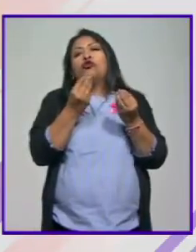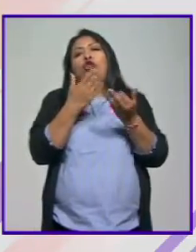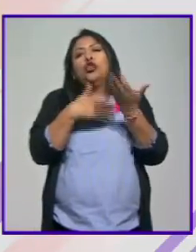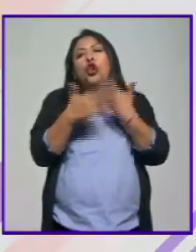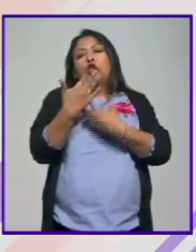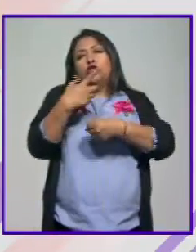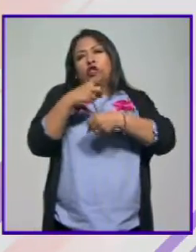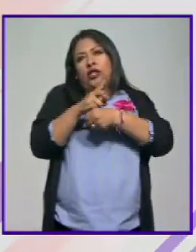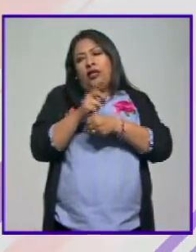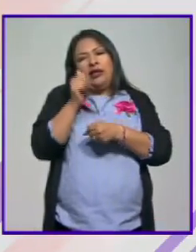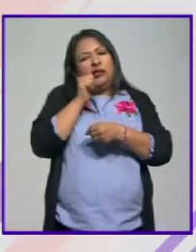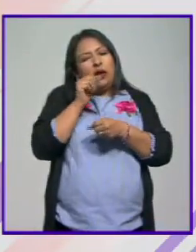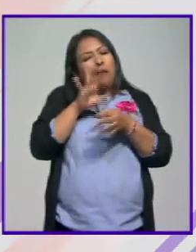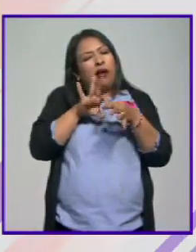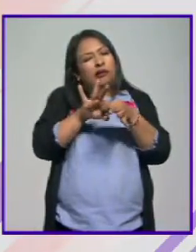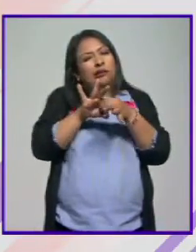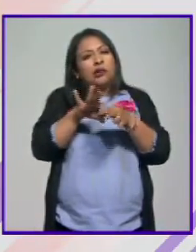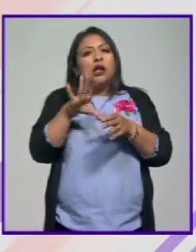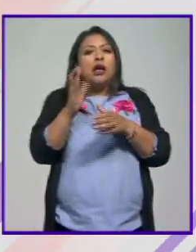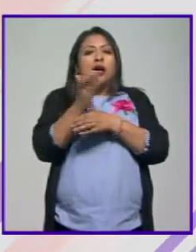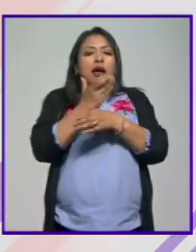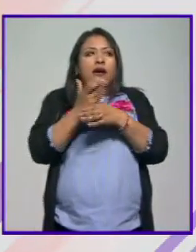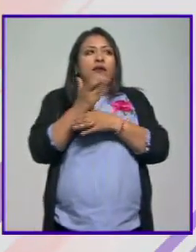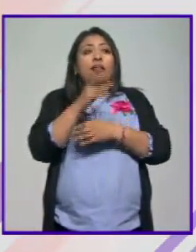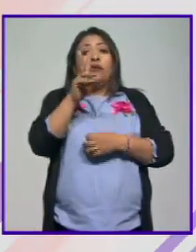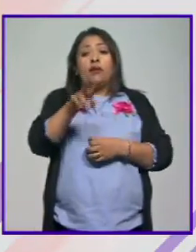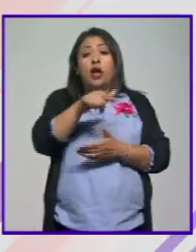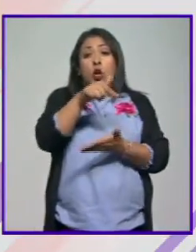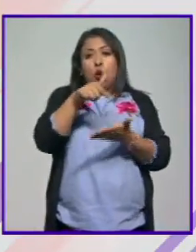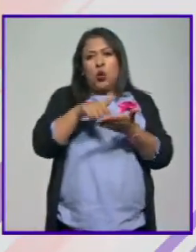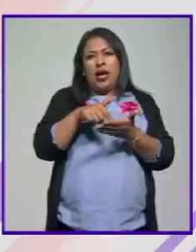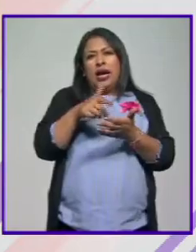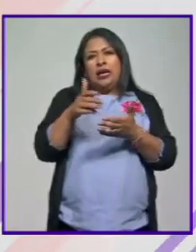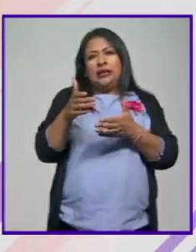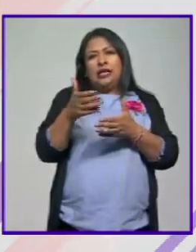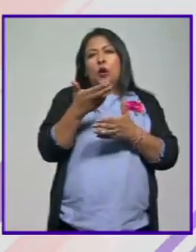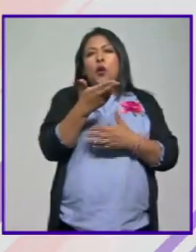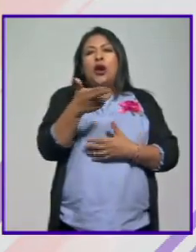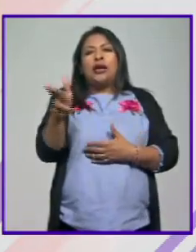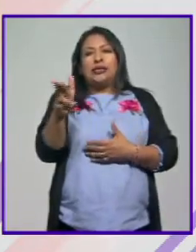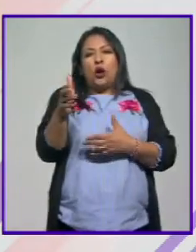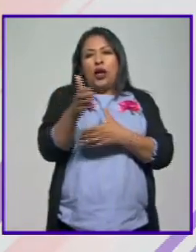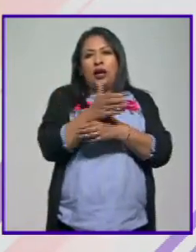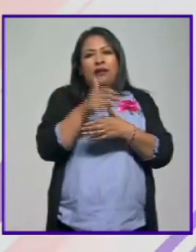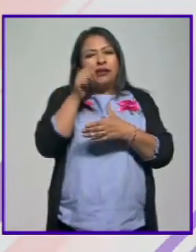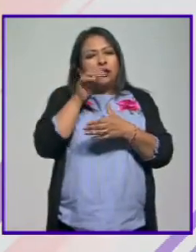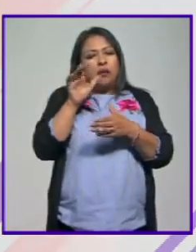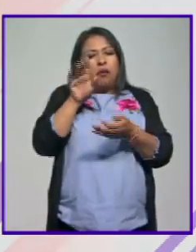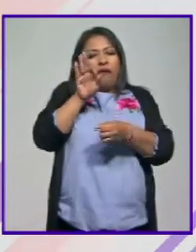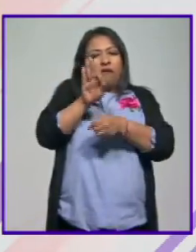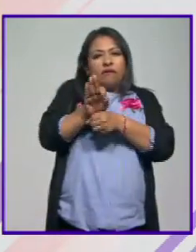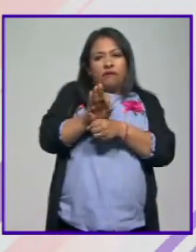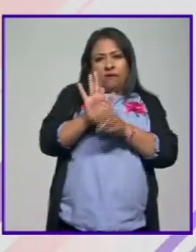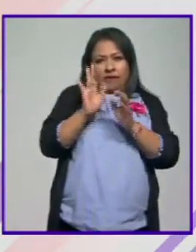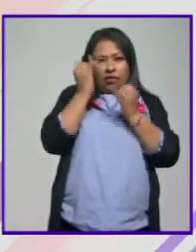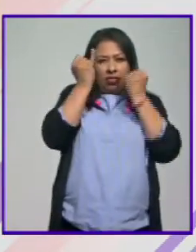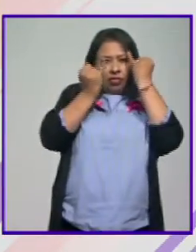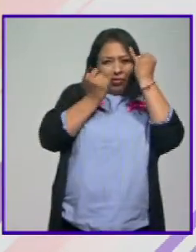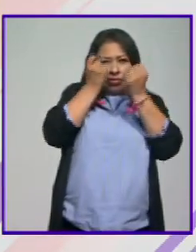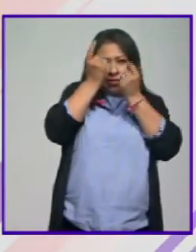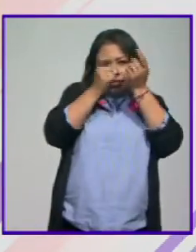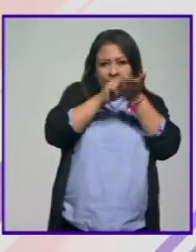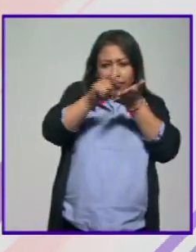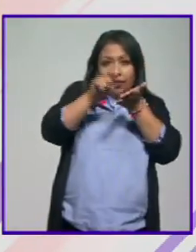lo que es la sociedad realmente además estos lugares que son las cafeterías siempre centralizan y cobijan a los creadores esto es muy